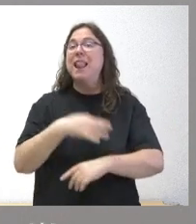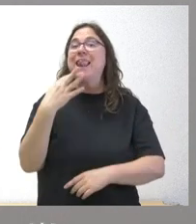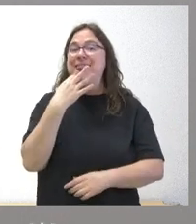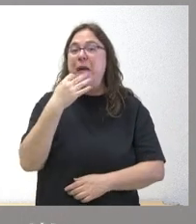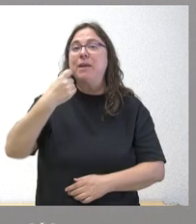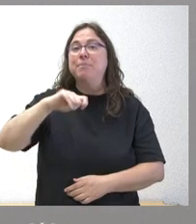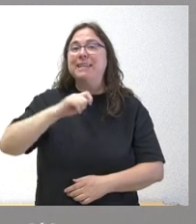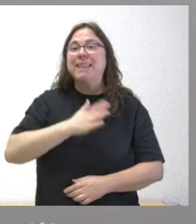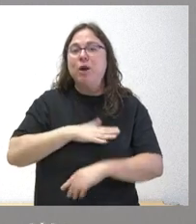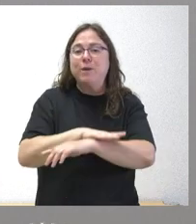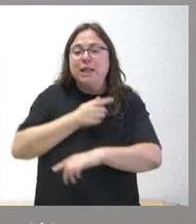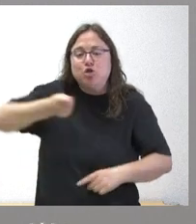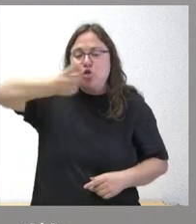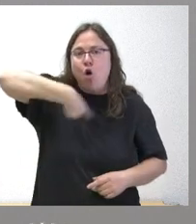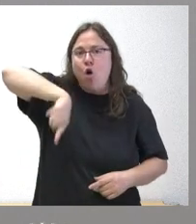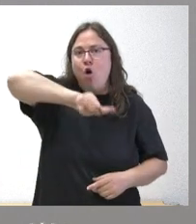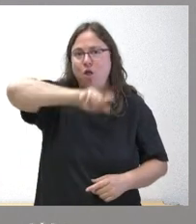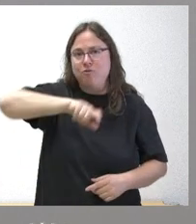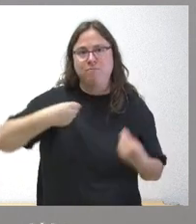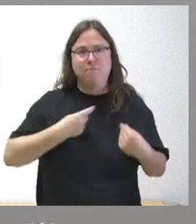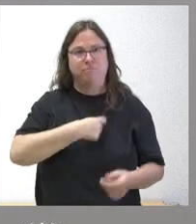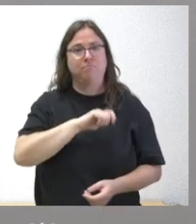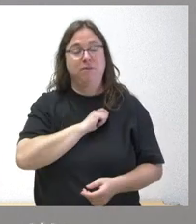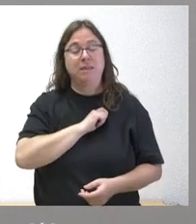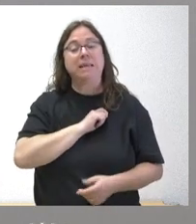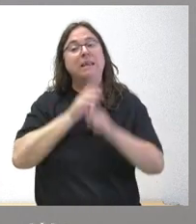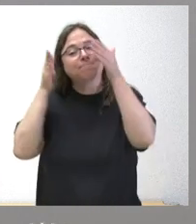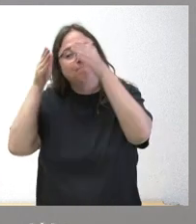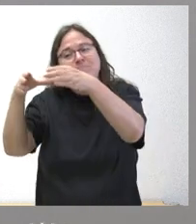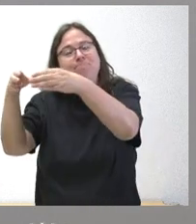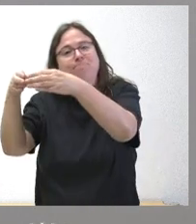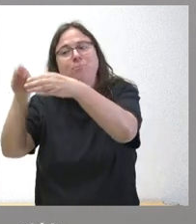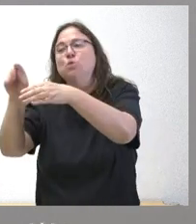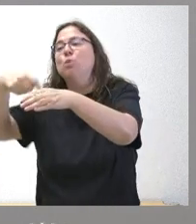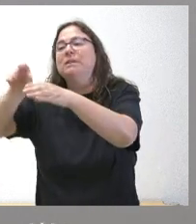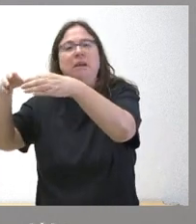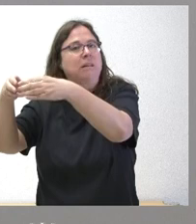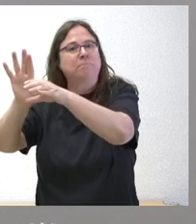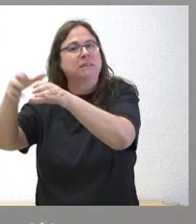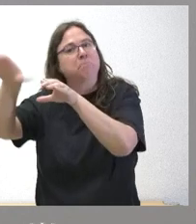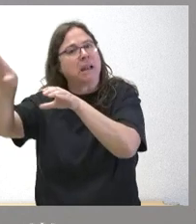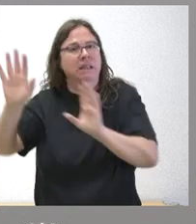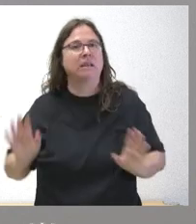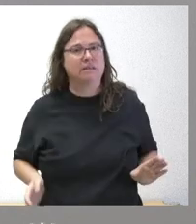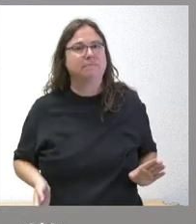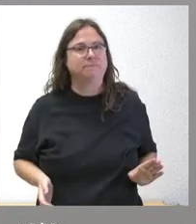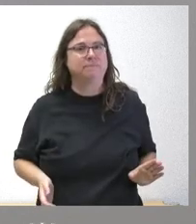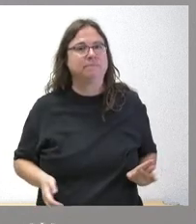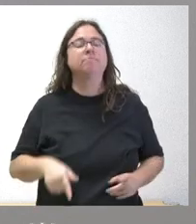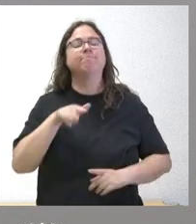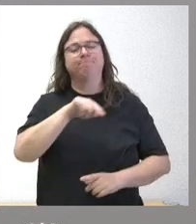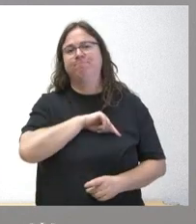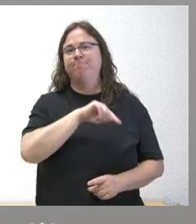presidente de todos los españoles pero él ha decidido ser solo el presidente de una parte de los españoles y ese es un